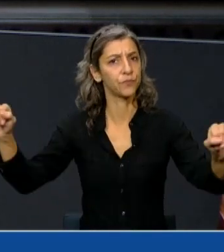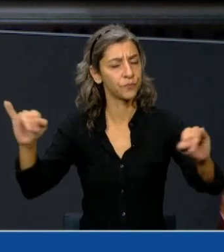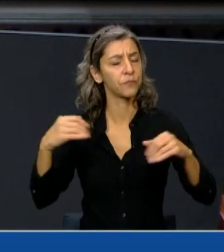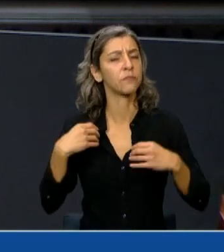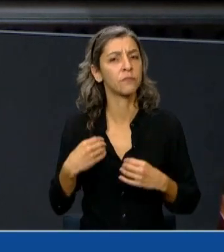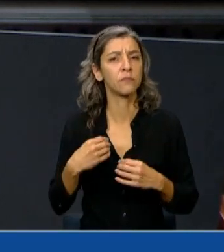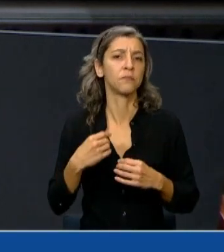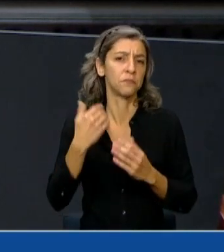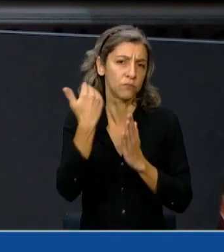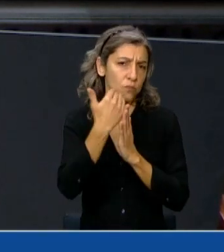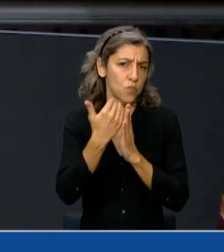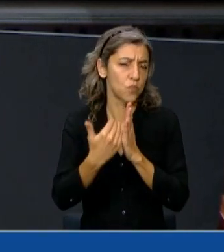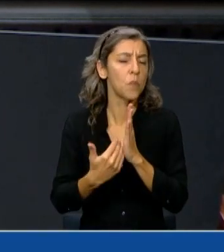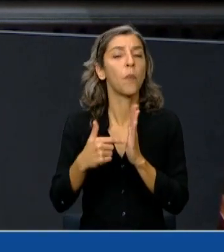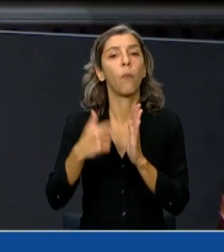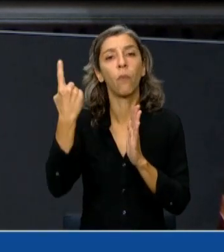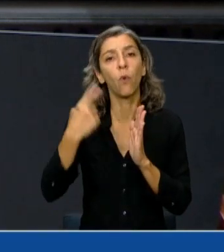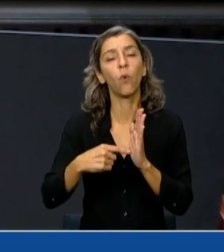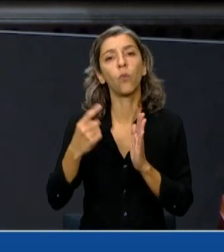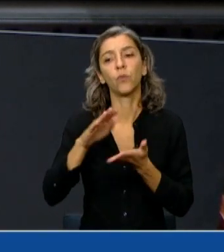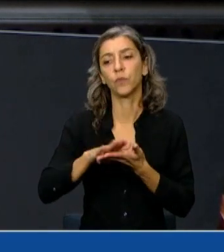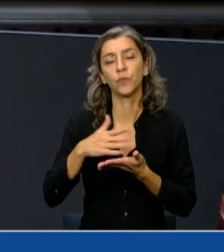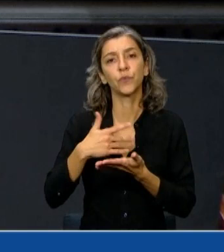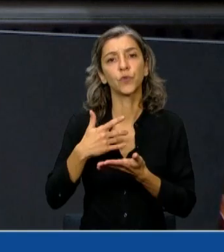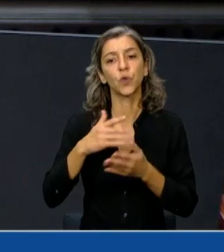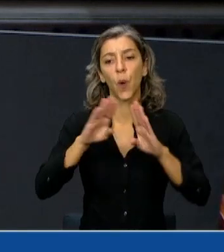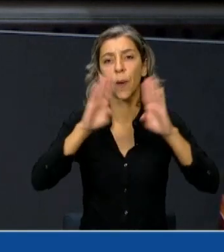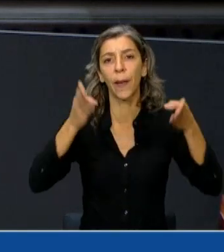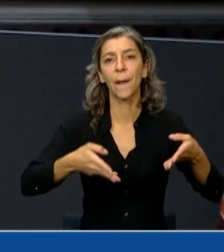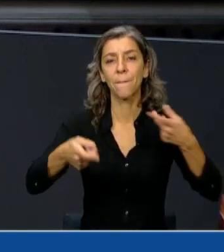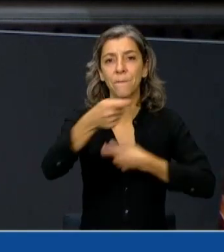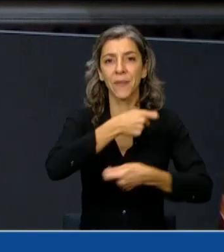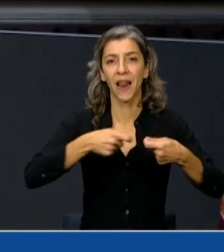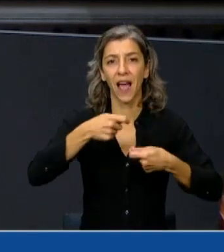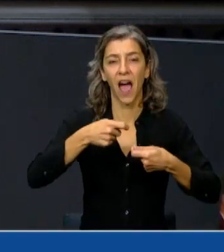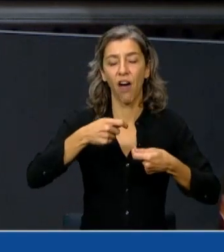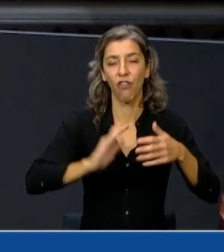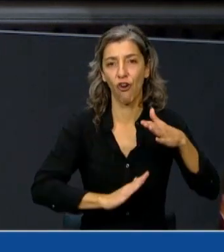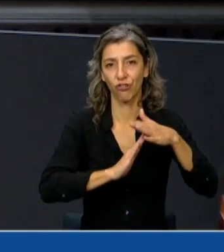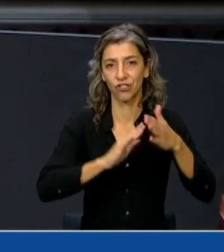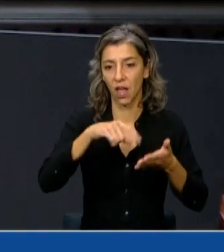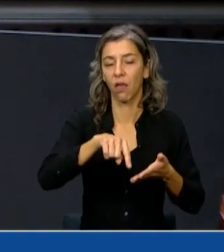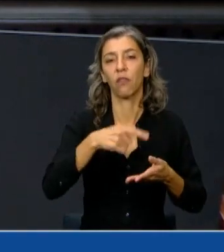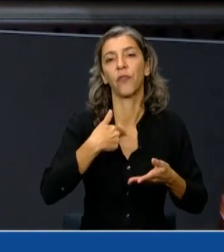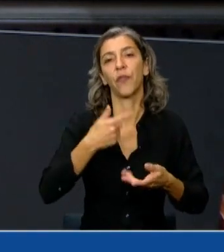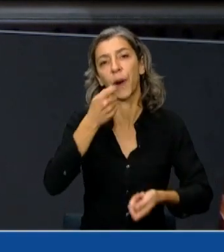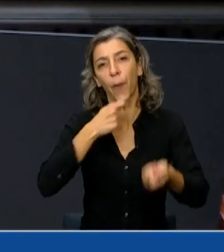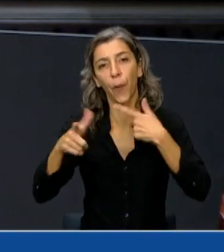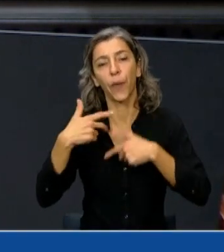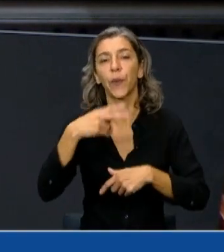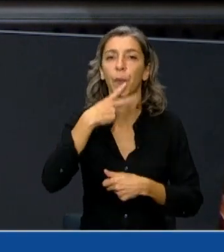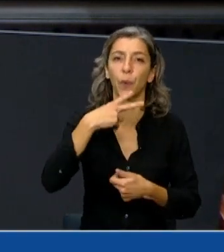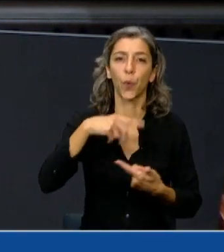entre ellas la decisión del mercado central para que comience a importar productos frescos, verduras, frutas,